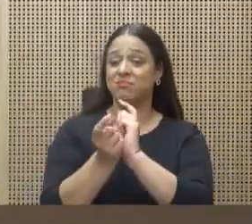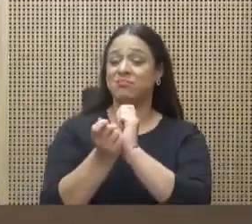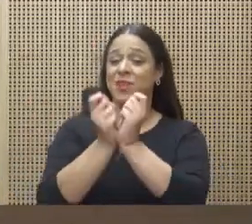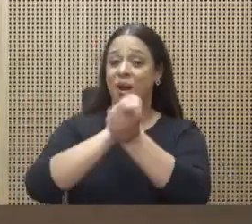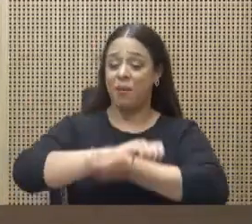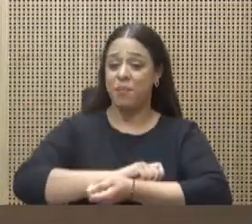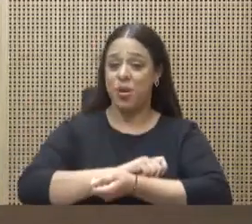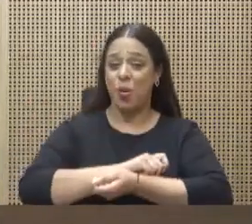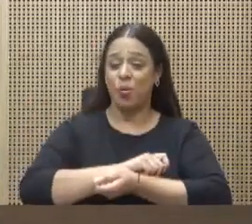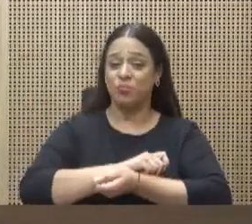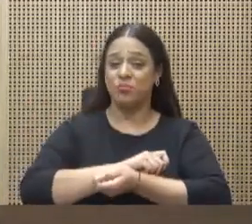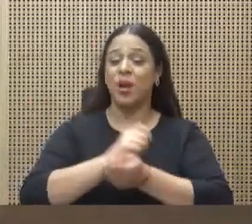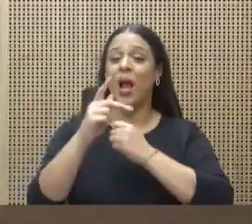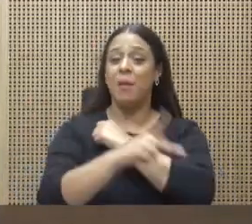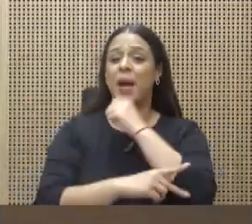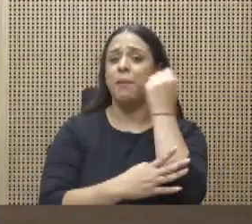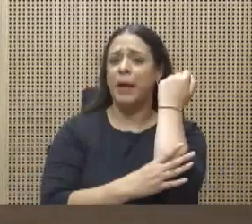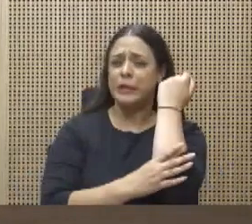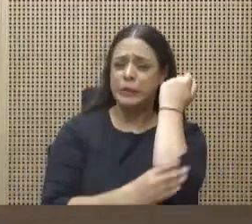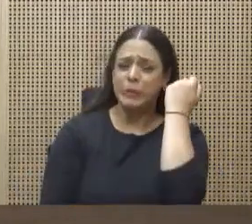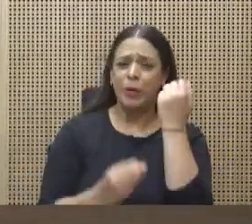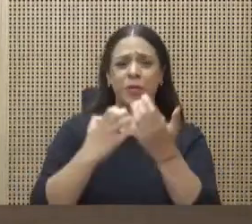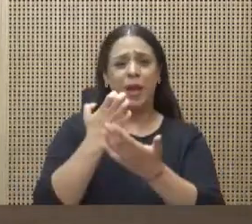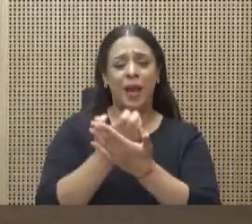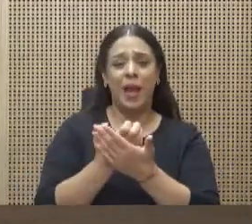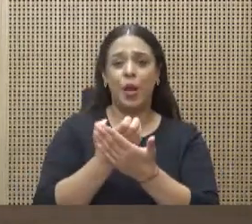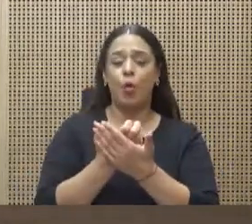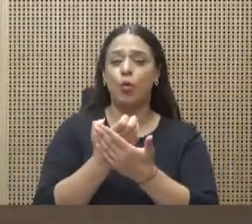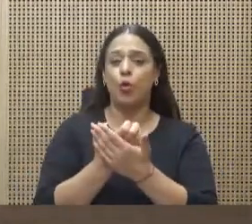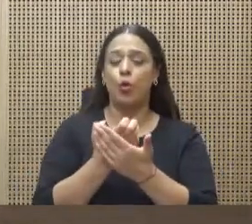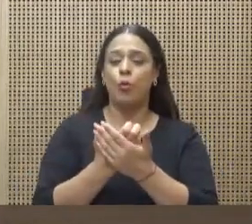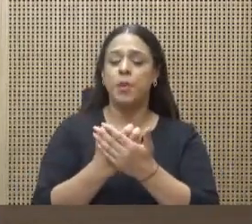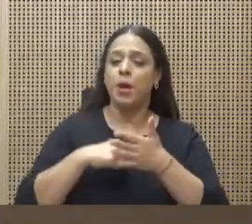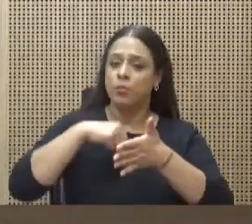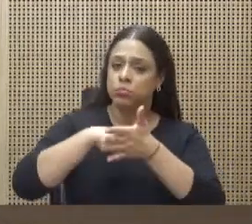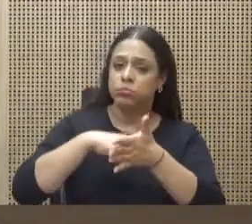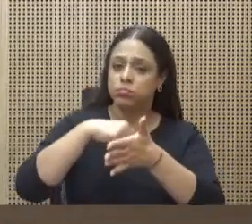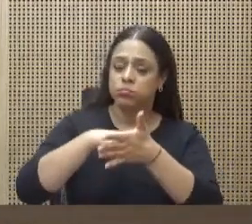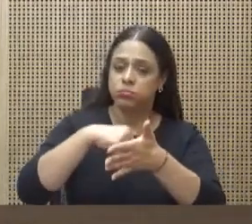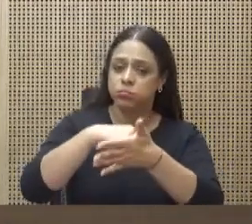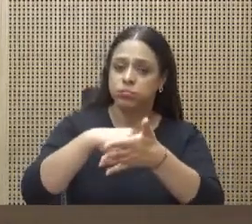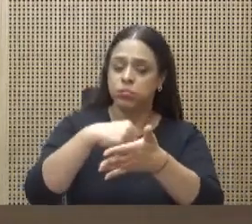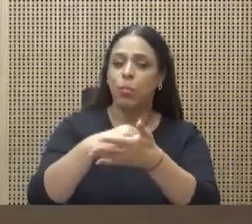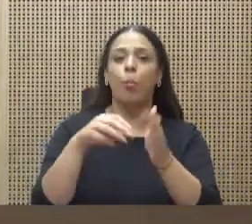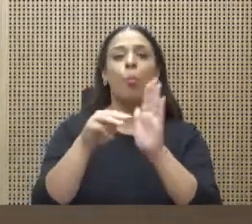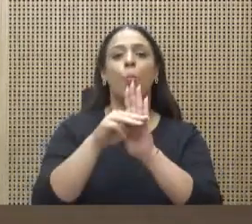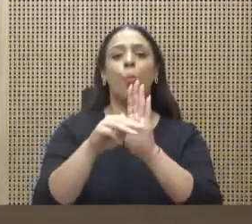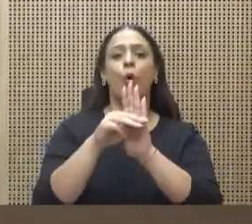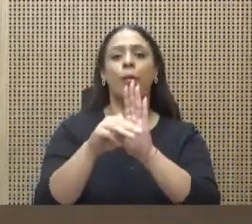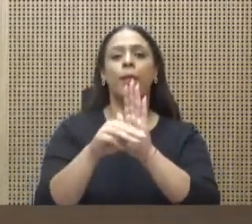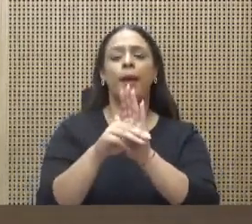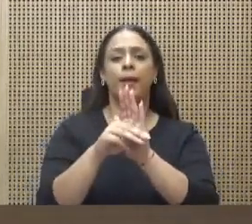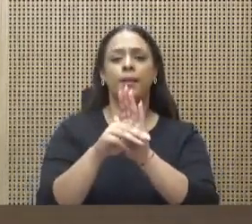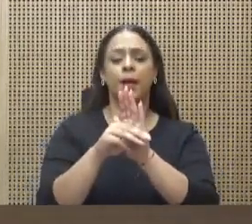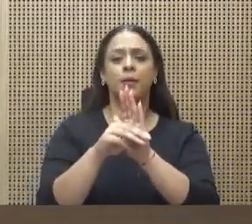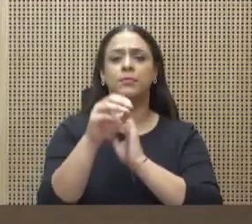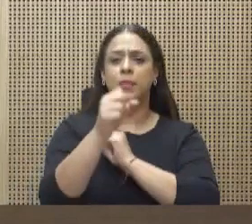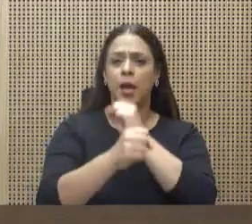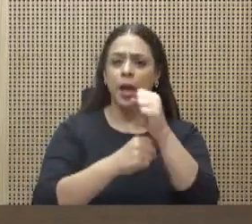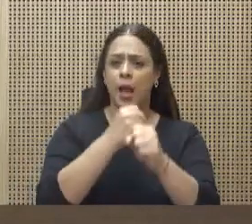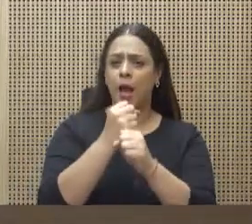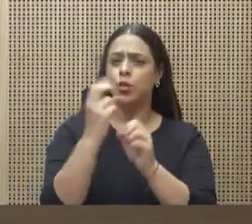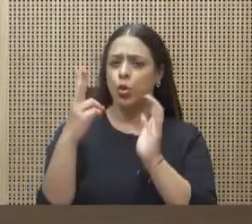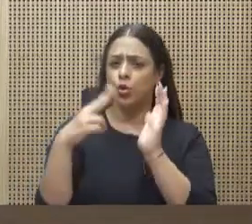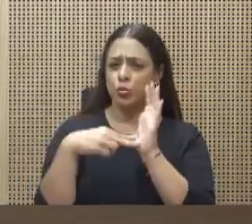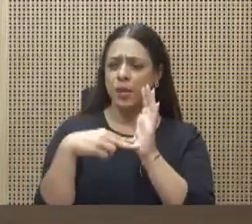economía pujante y moderna a inicios del siglo XX. Desde temprano en la vida nacional, aquellos fundadores